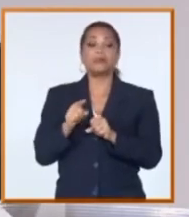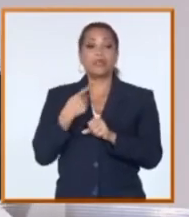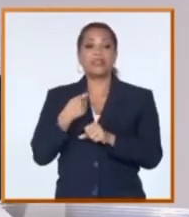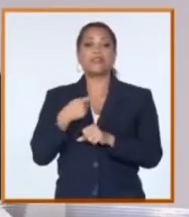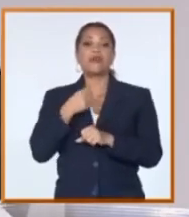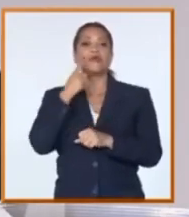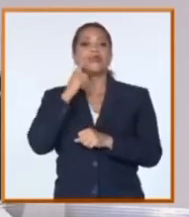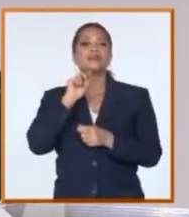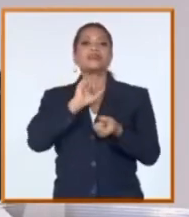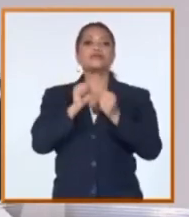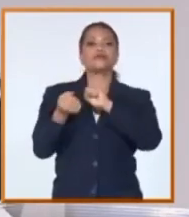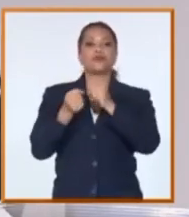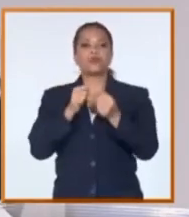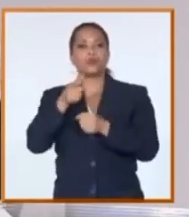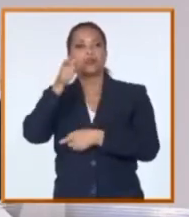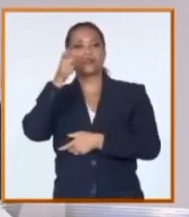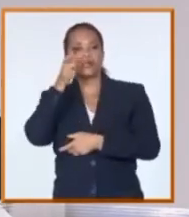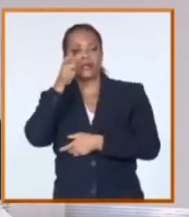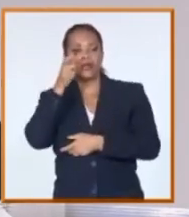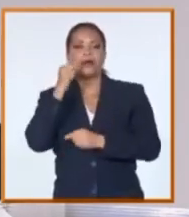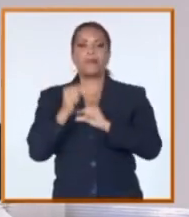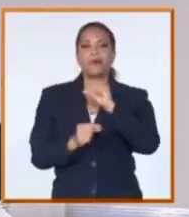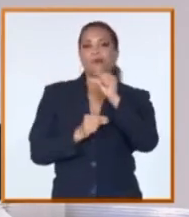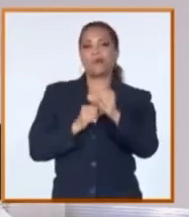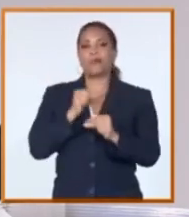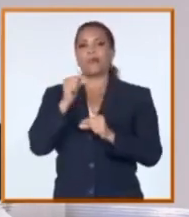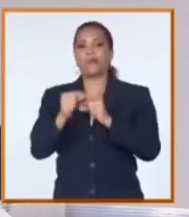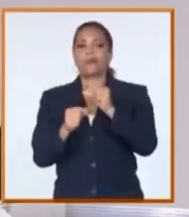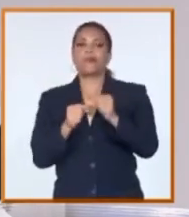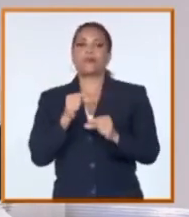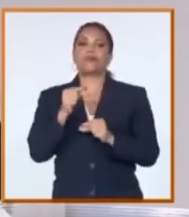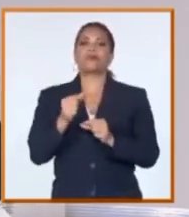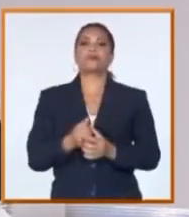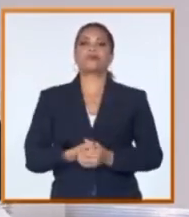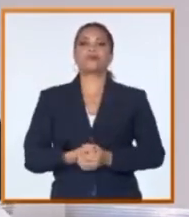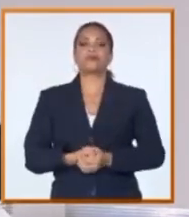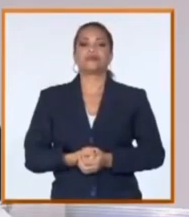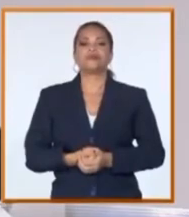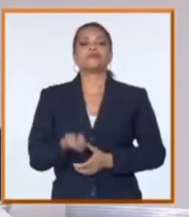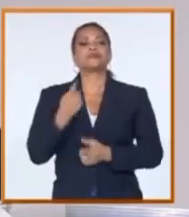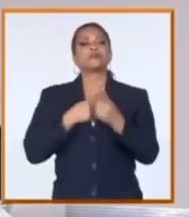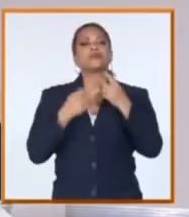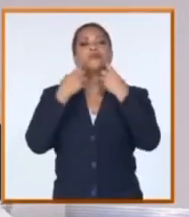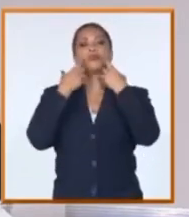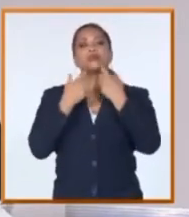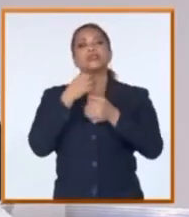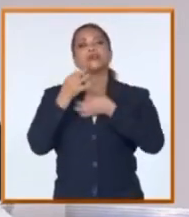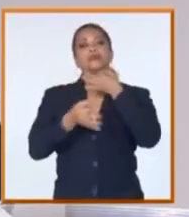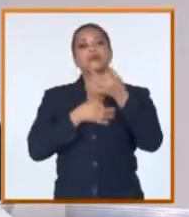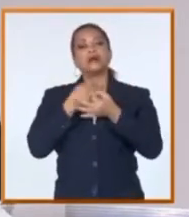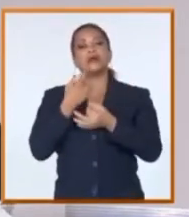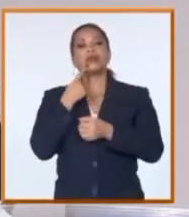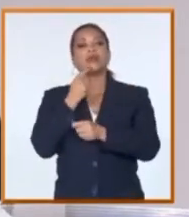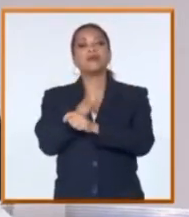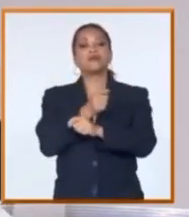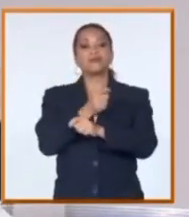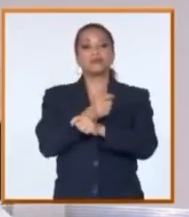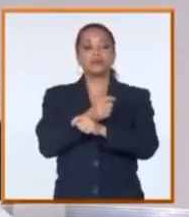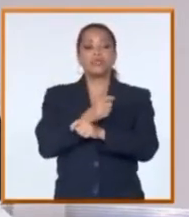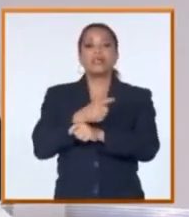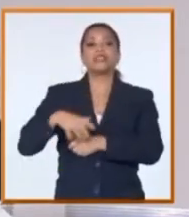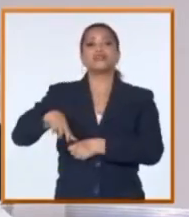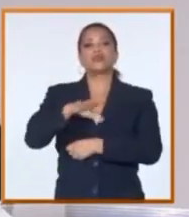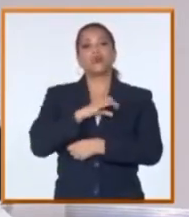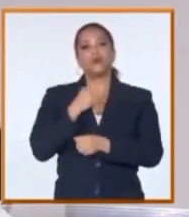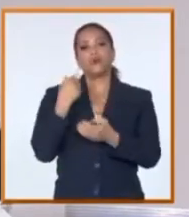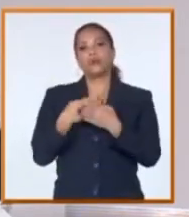gradual en la medida en que se vayan creando las condiciones para su implementación. Y aquí es muy importante también apelar a la capacitación de nuestros